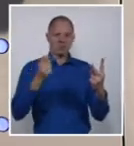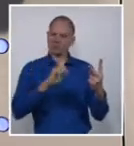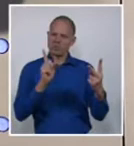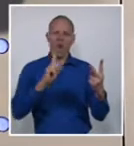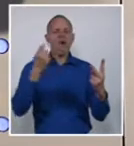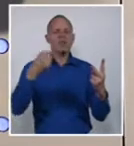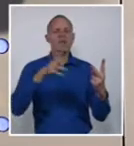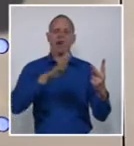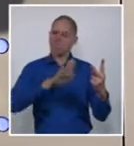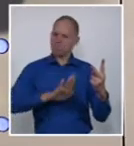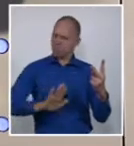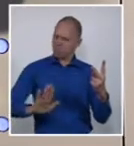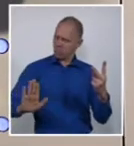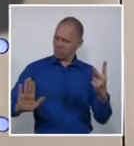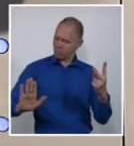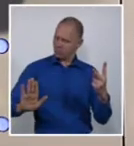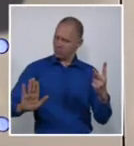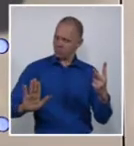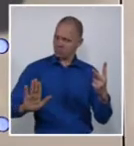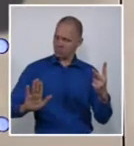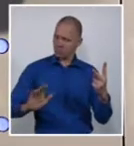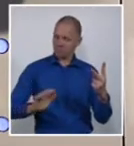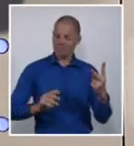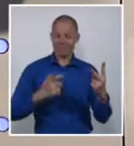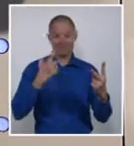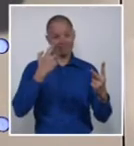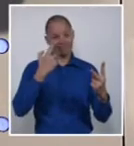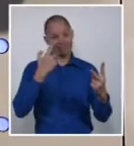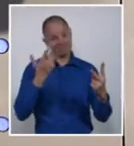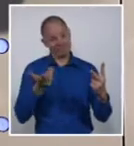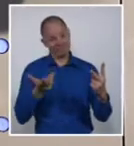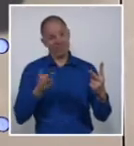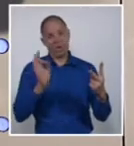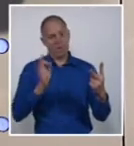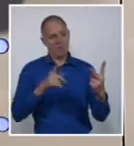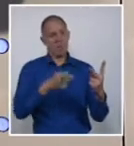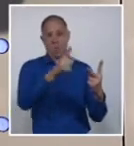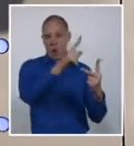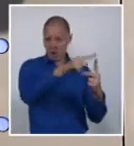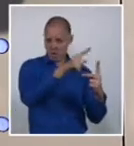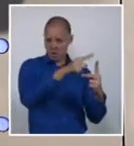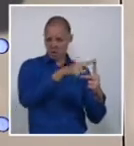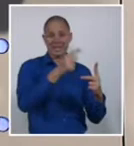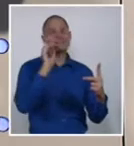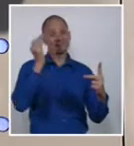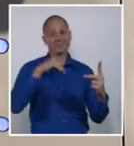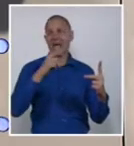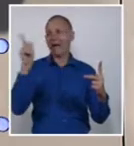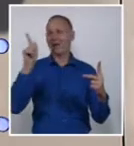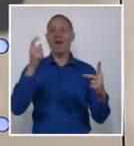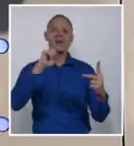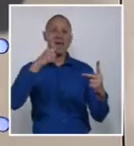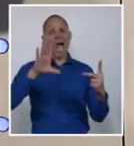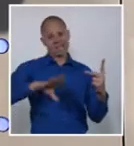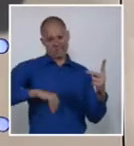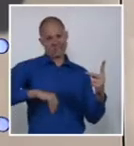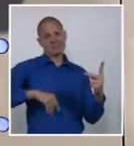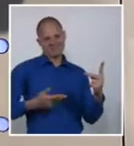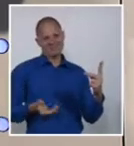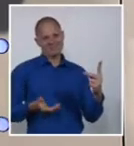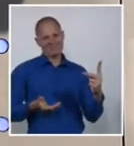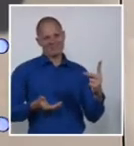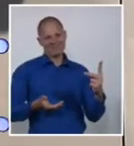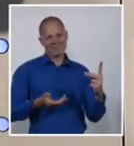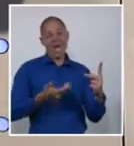tranquilitos. Evidentemente, Ghani es el reconocido por Estados Unidos, aunque lo dejaron fuera del acuerdo con el